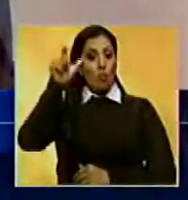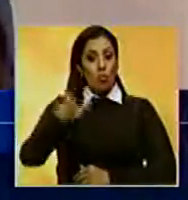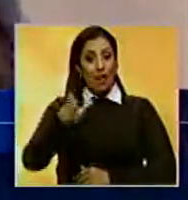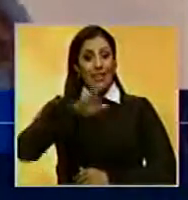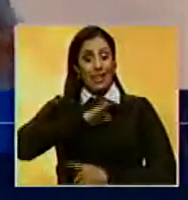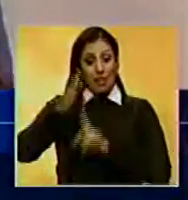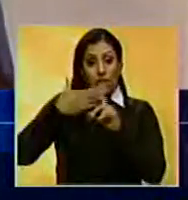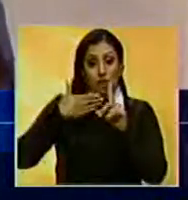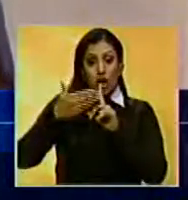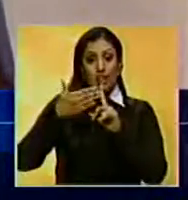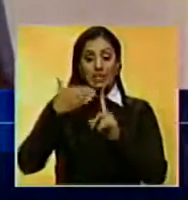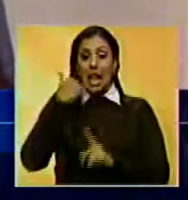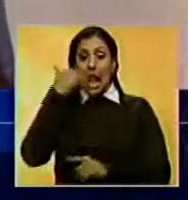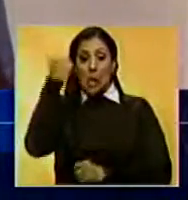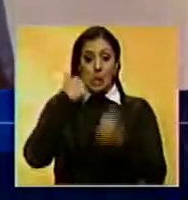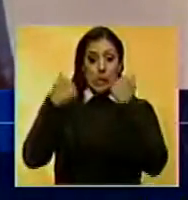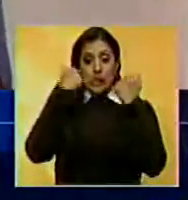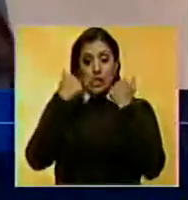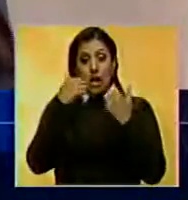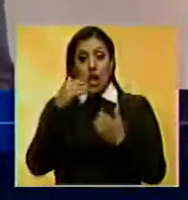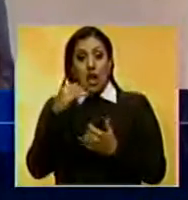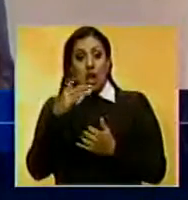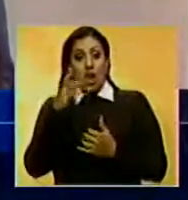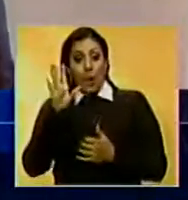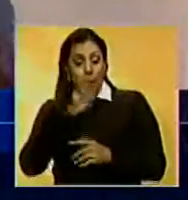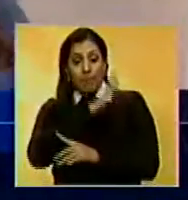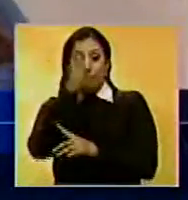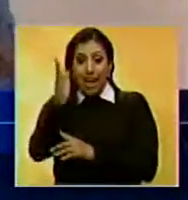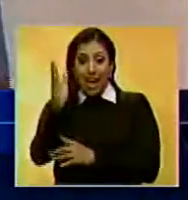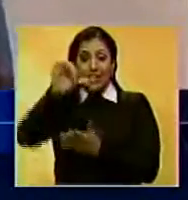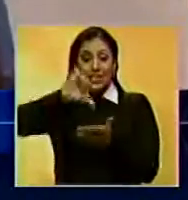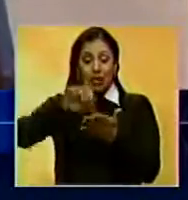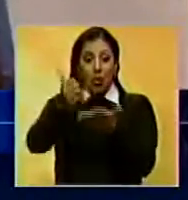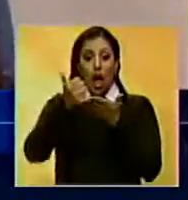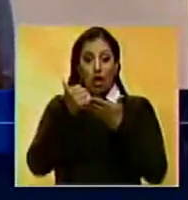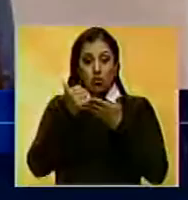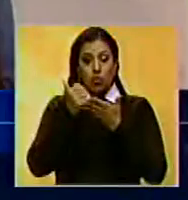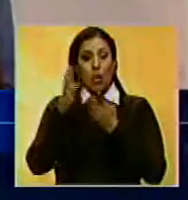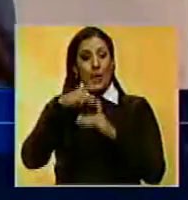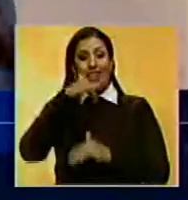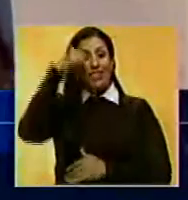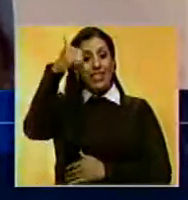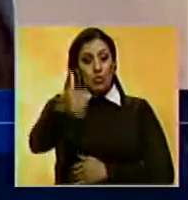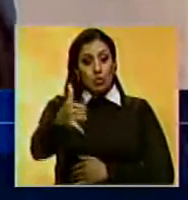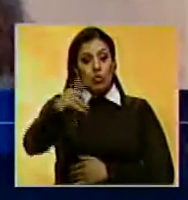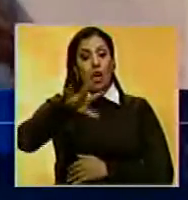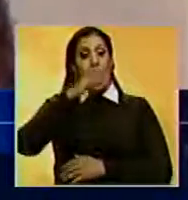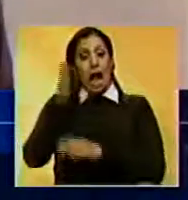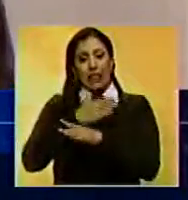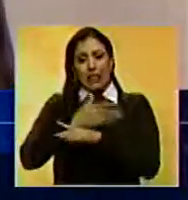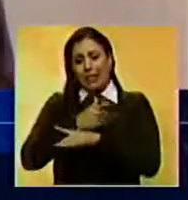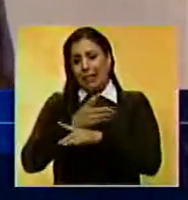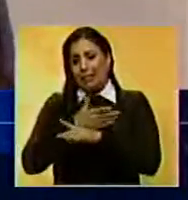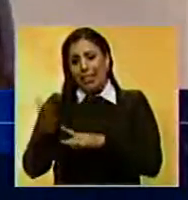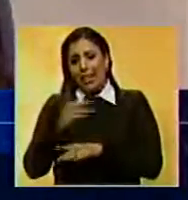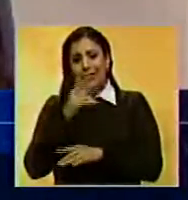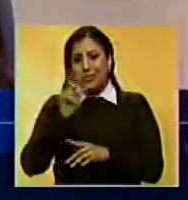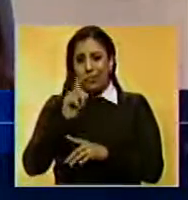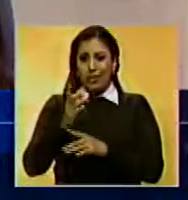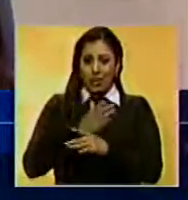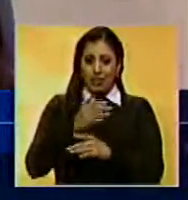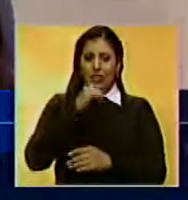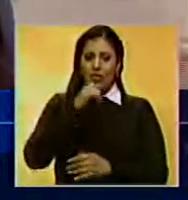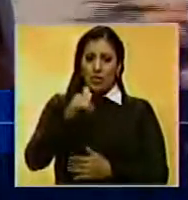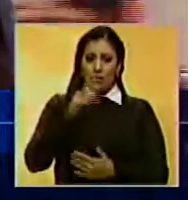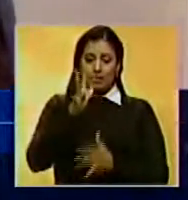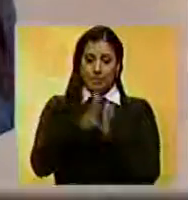que están siendo víctimas de algún tipo de violencia de género a que acudan a los centros de ayuda a colocar la denuncia antes de que sea demasiado tarde. Desde el